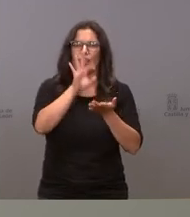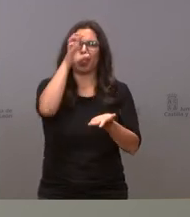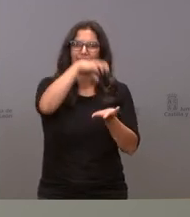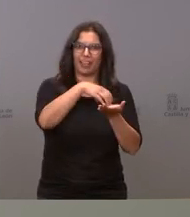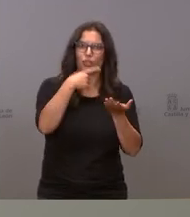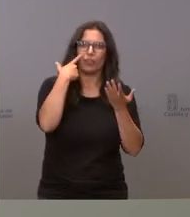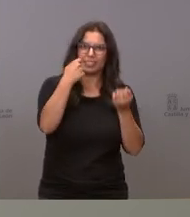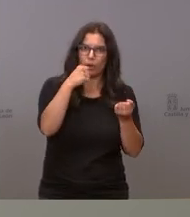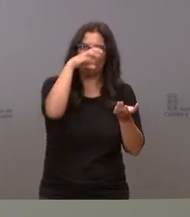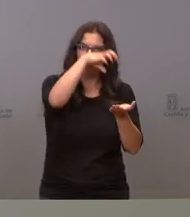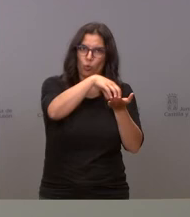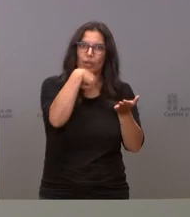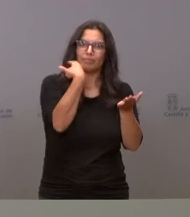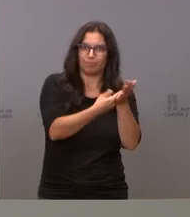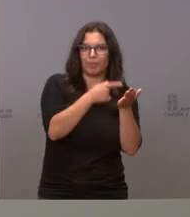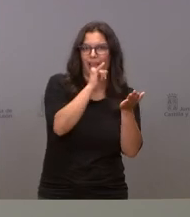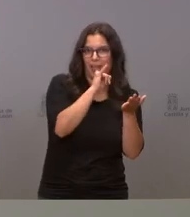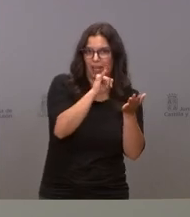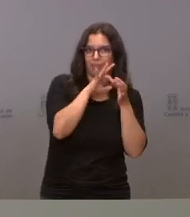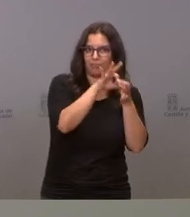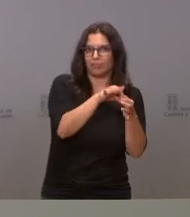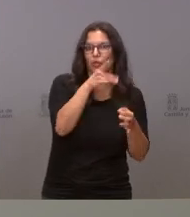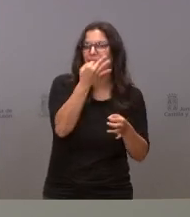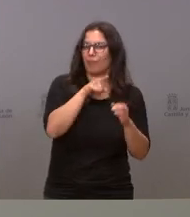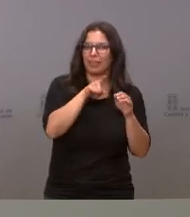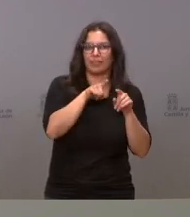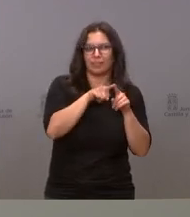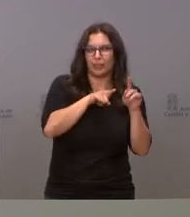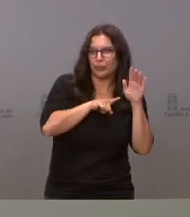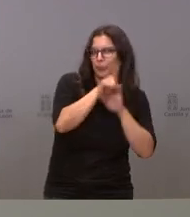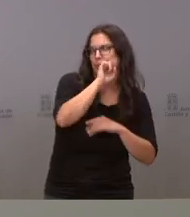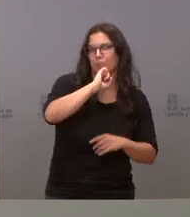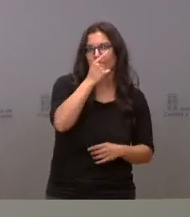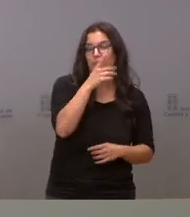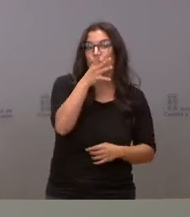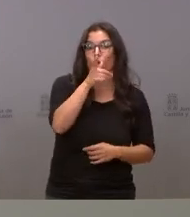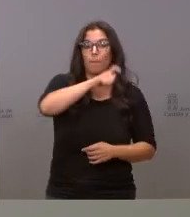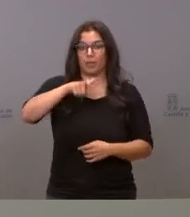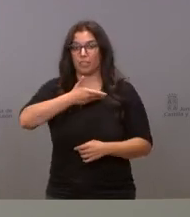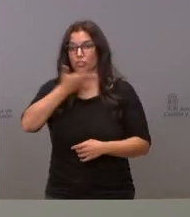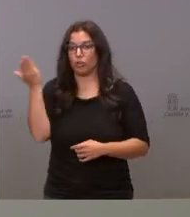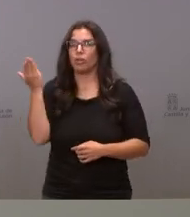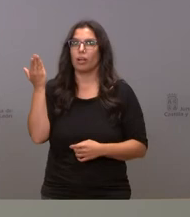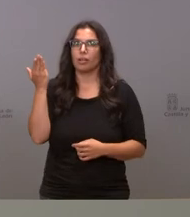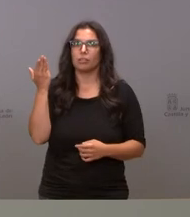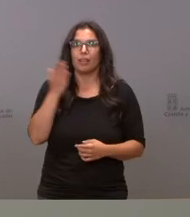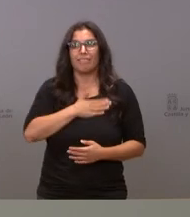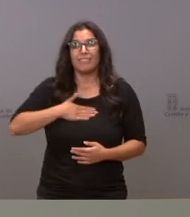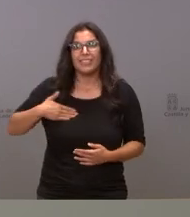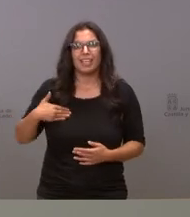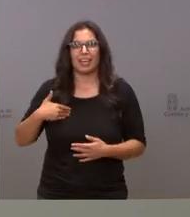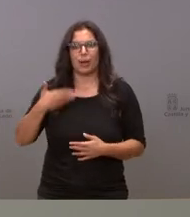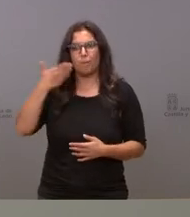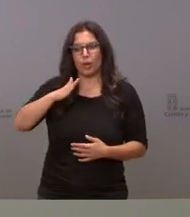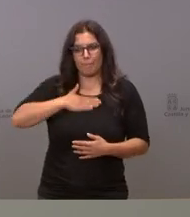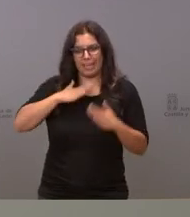atención primaria tiene que tener un desarrollo fundamental entre otras cosas porque hay muchos pacientes que desean morir en su casa por lo tanto